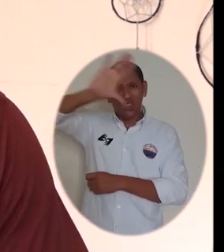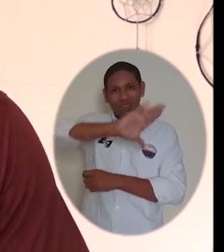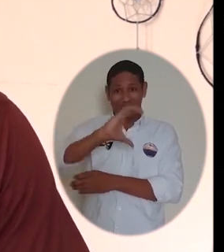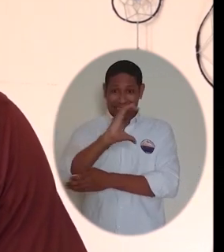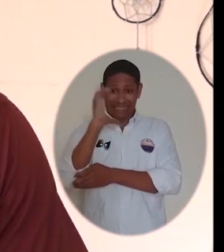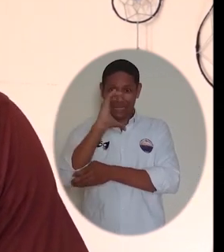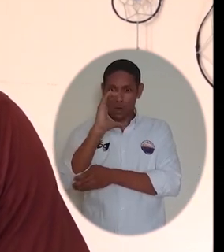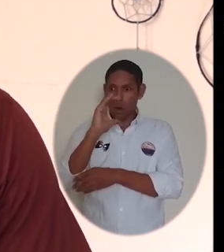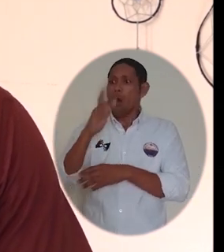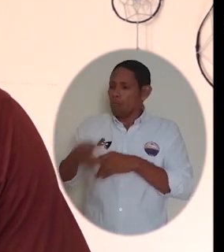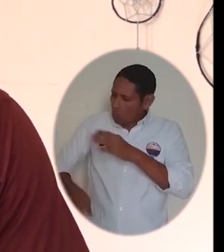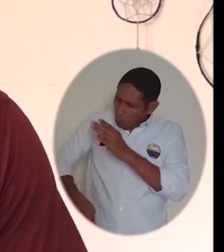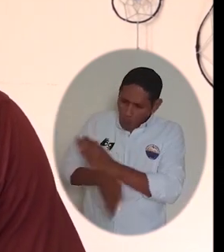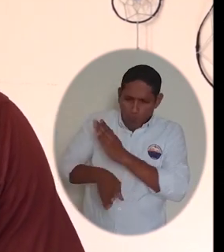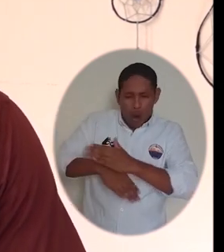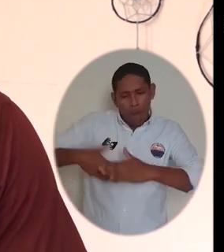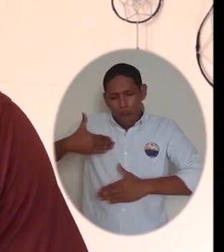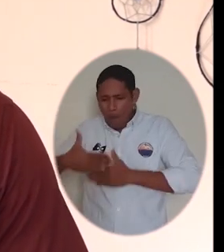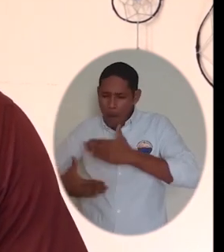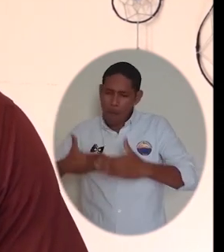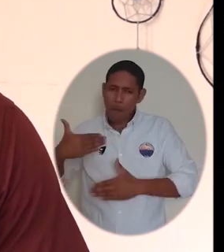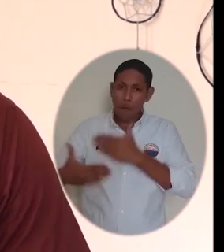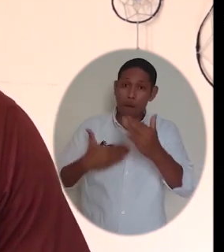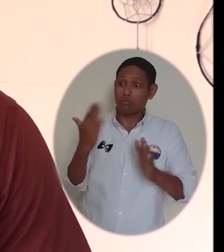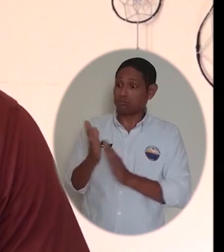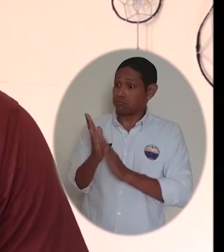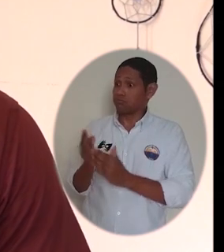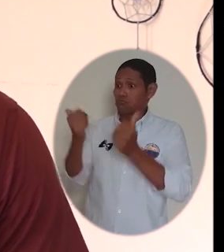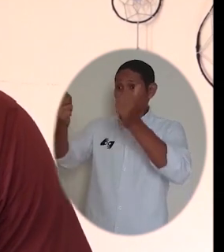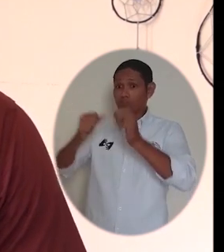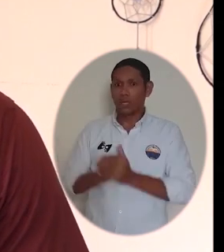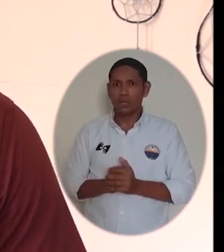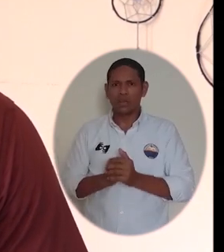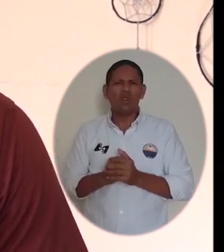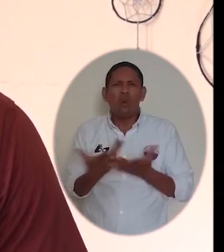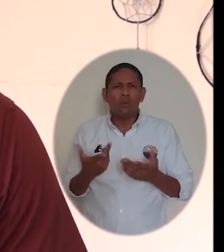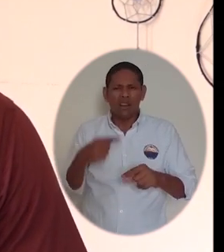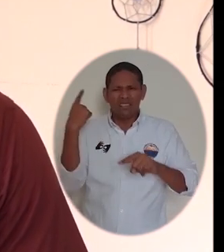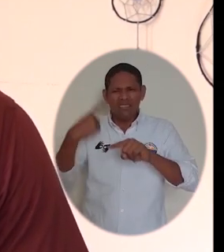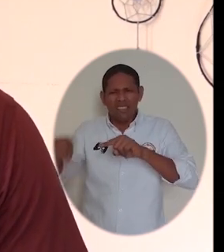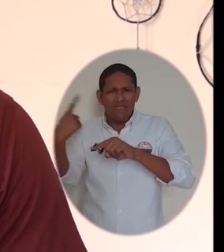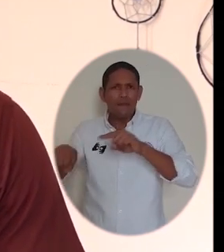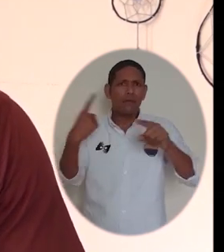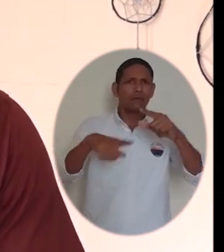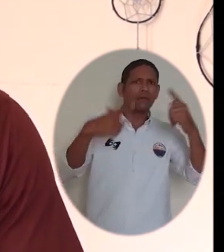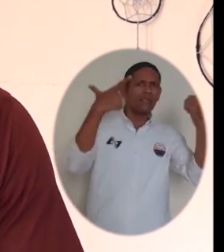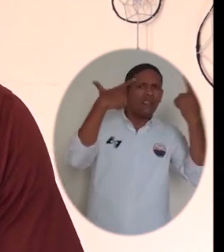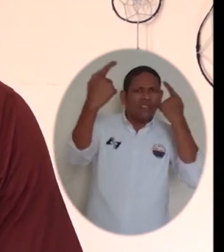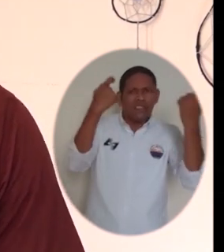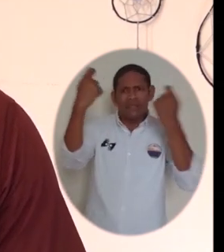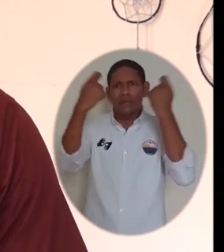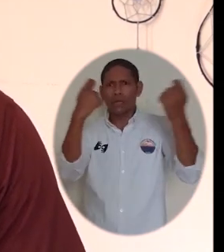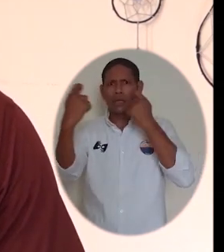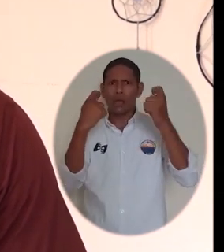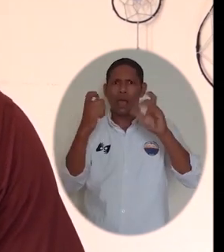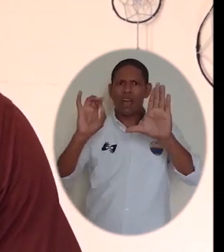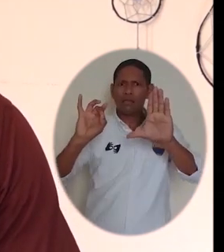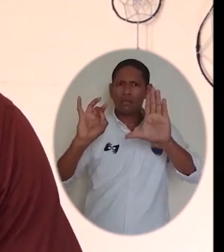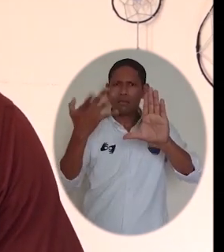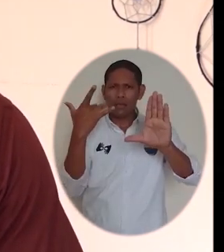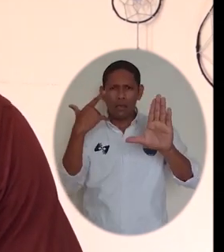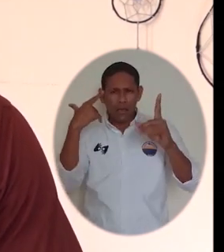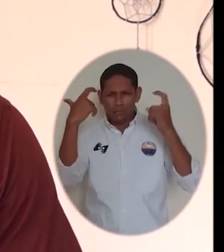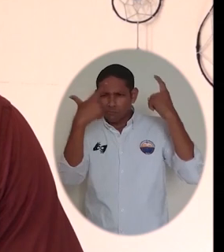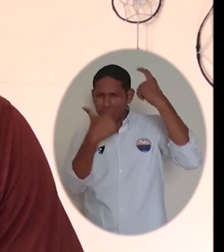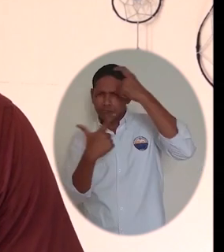región norte del país que mantiene el desarrollo de sus procesos pese a la cuarentena nacional, ya que ha implementado diversas